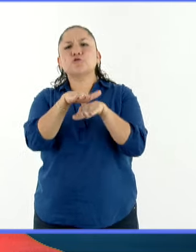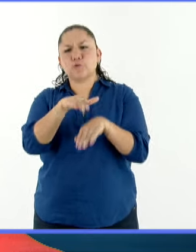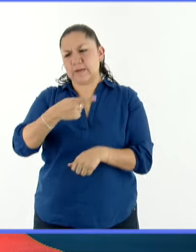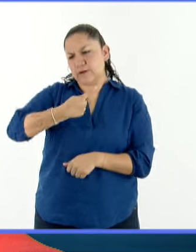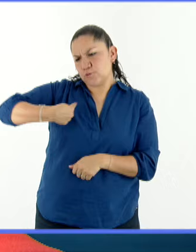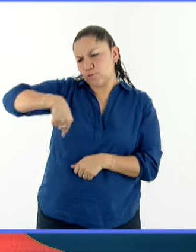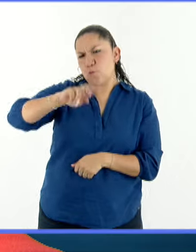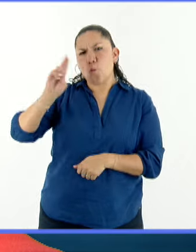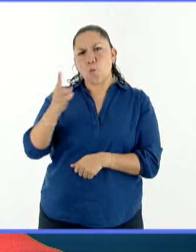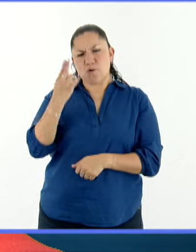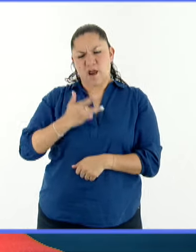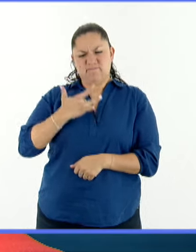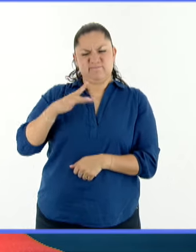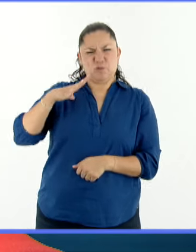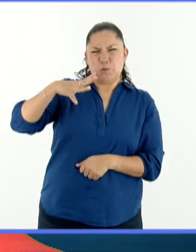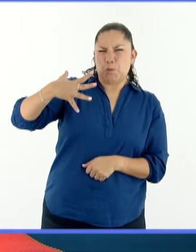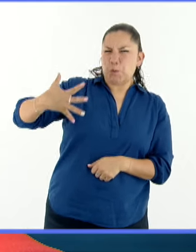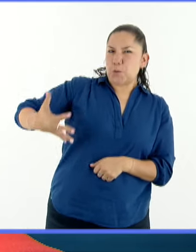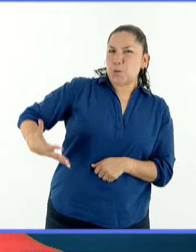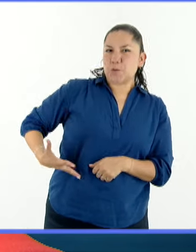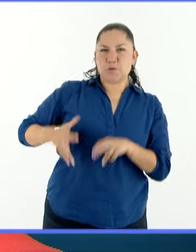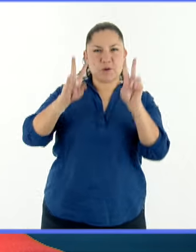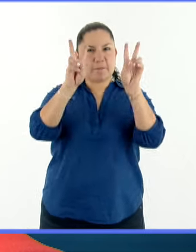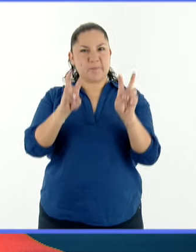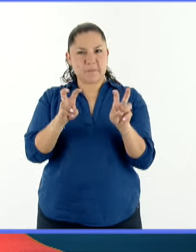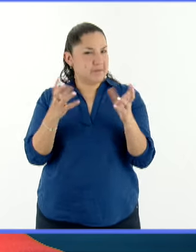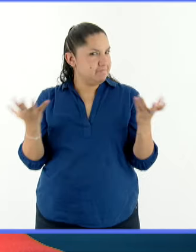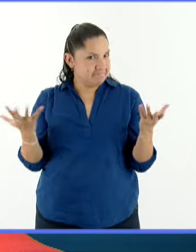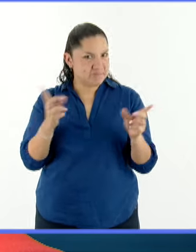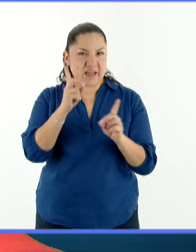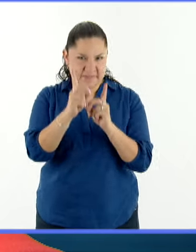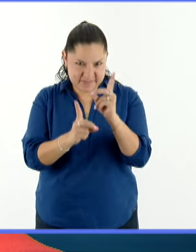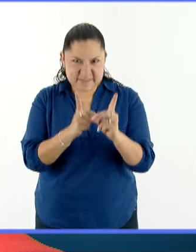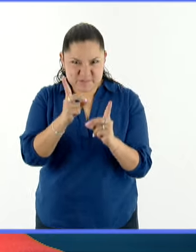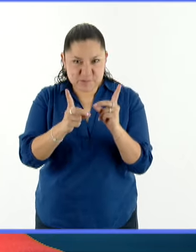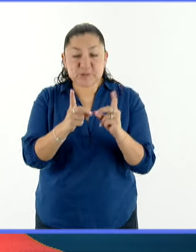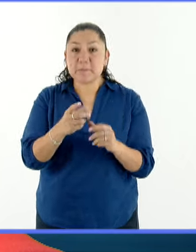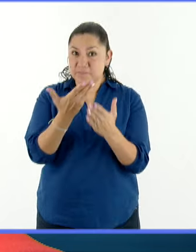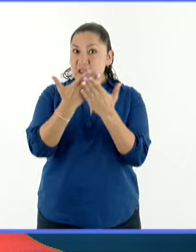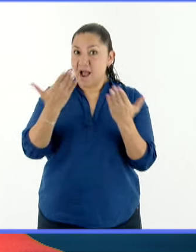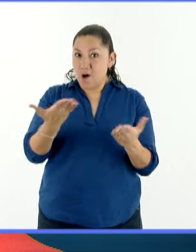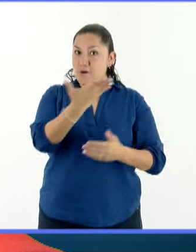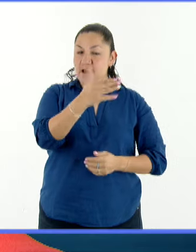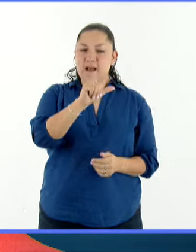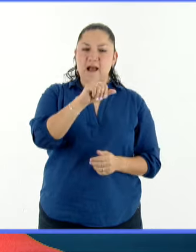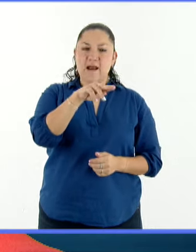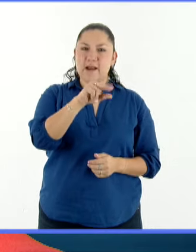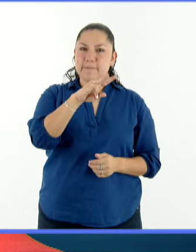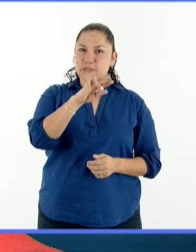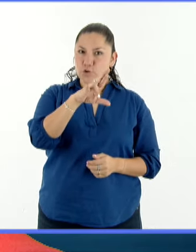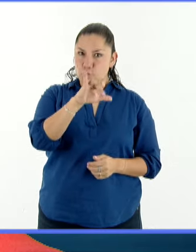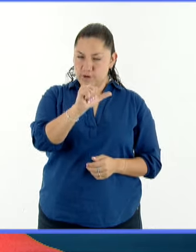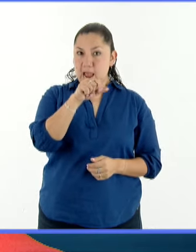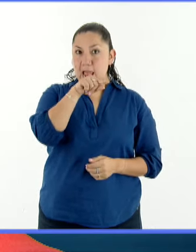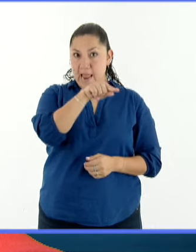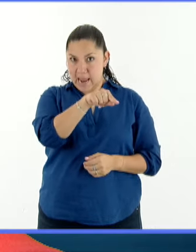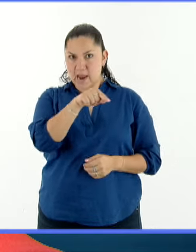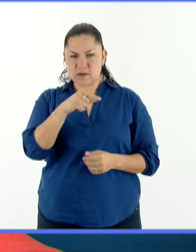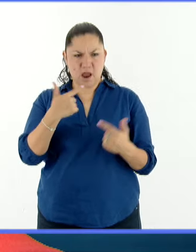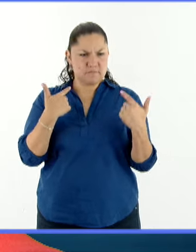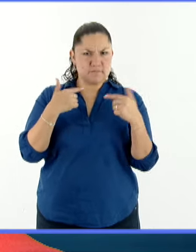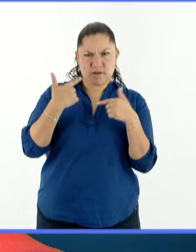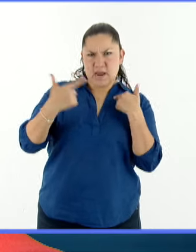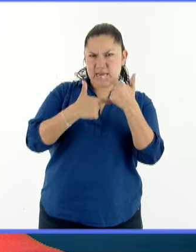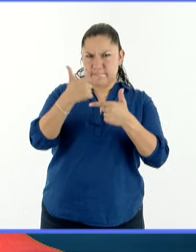nuestra universidad, que es el deporte. Vamos enseguida a hablar o a conocer a Ana Victoria Cervantes, quien es gimnasta y por